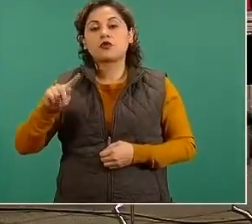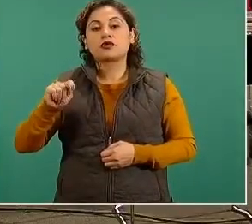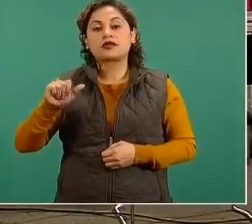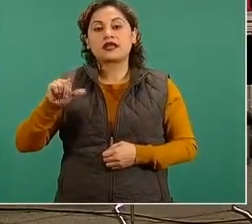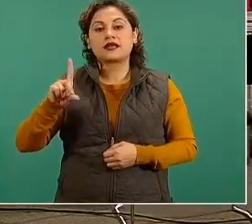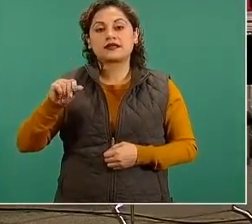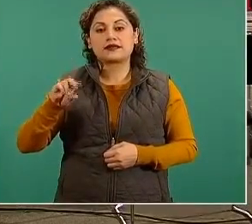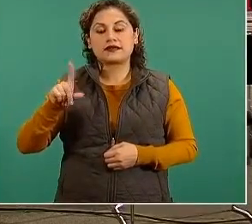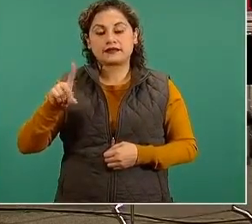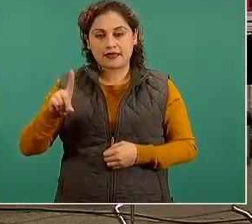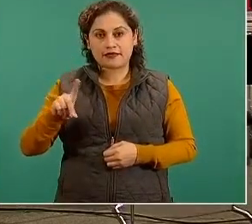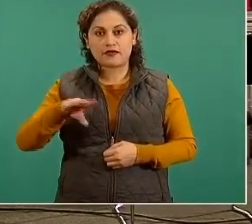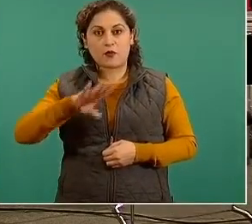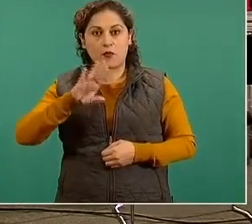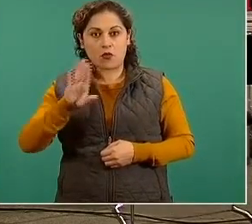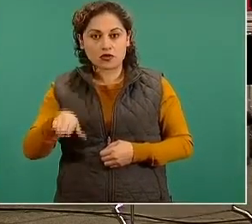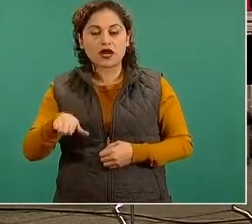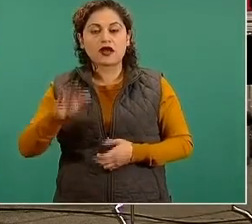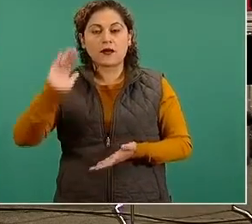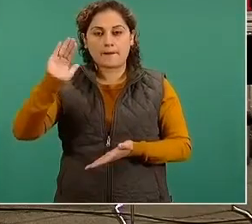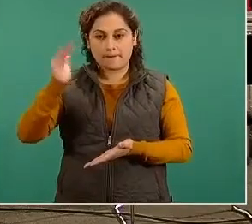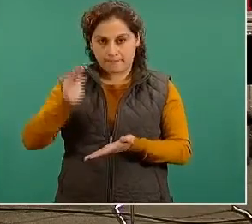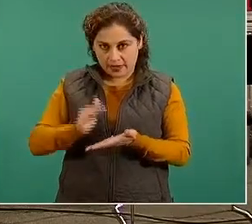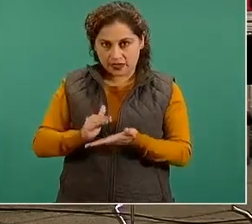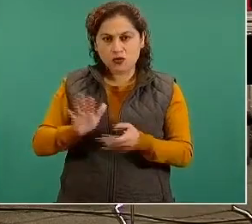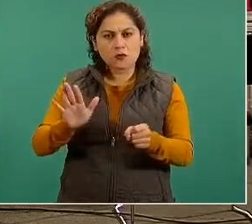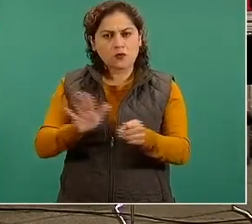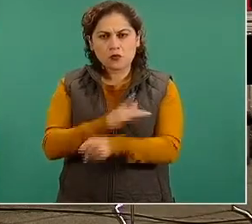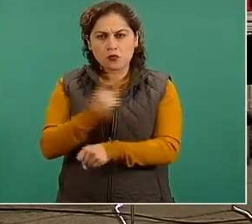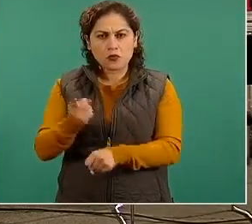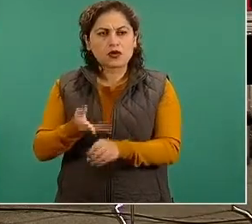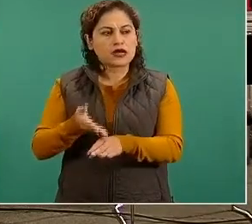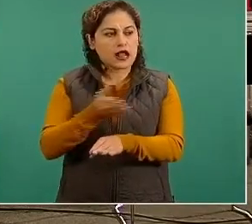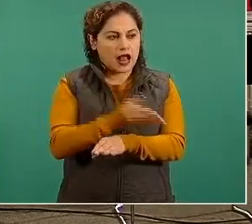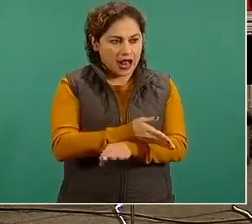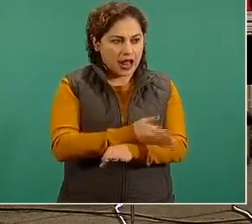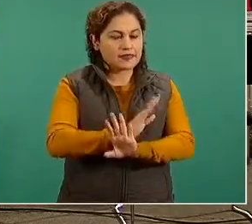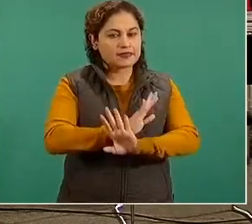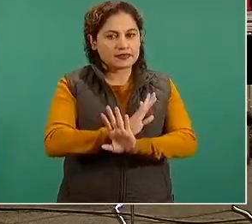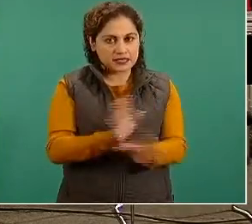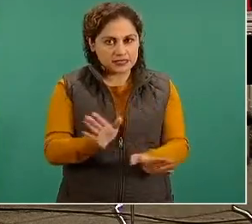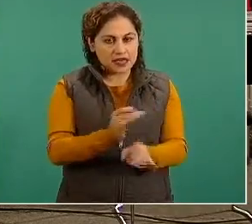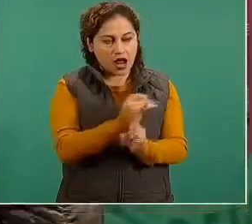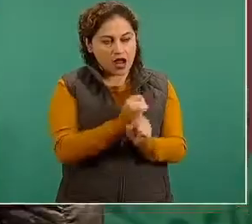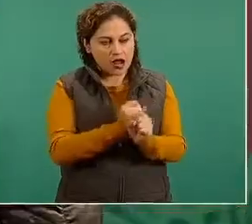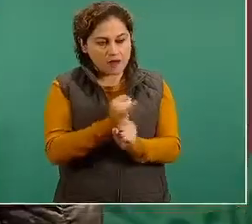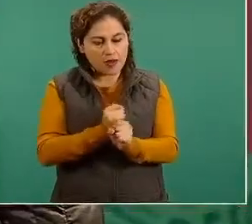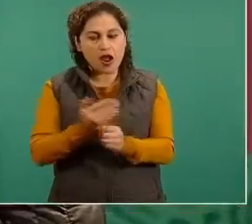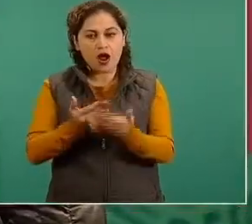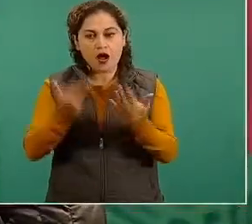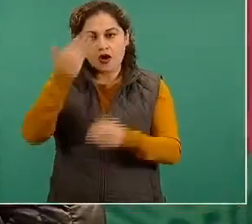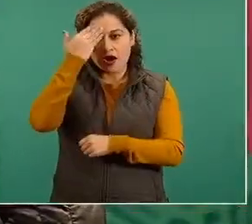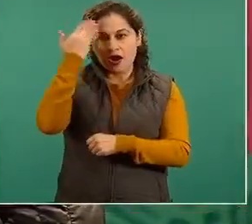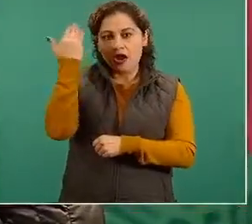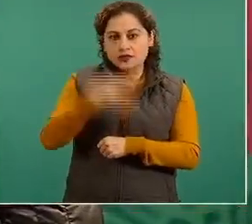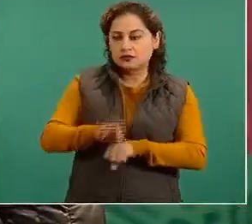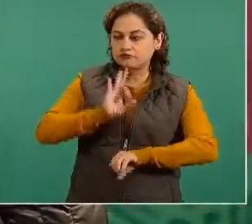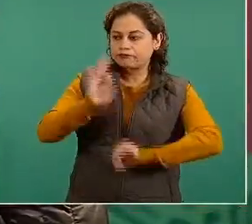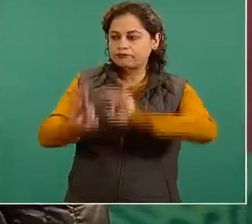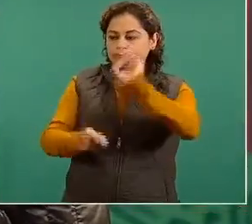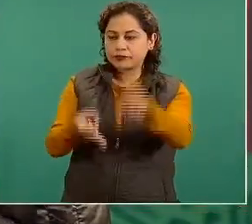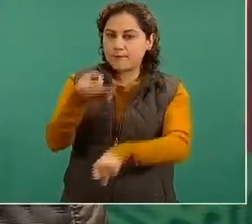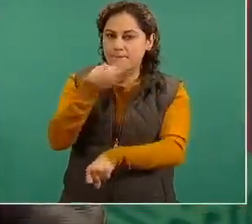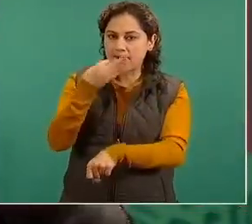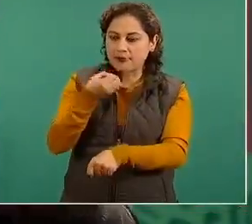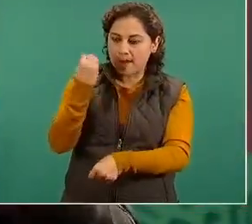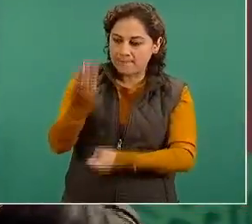cómo tratar los casos graves, el uso de la dexametasona en pacientes críticos, todo esto que se